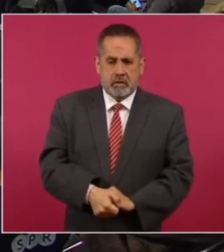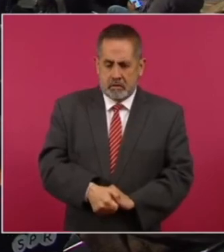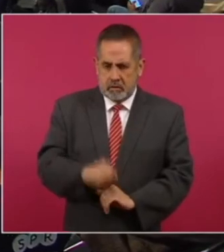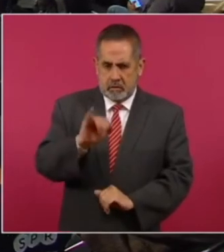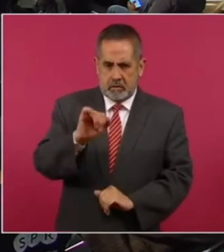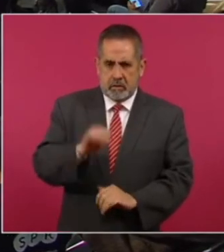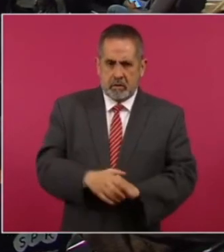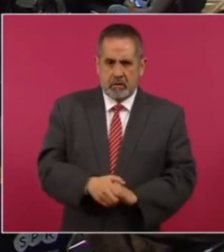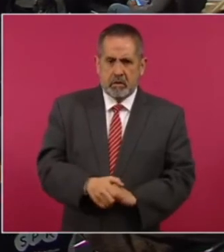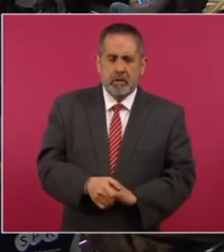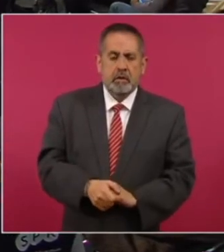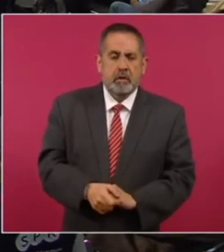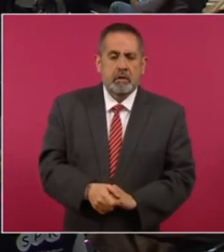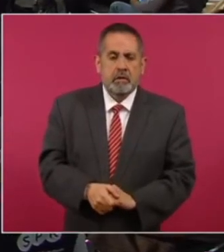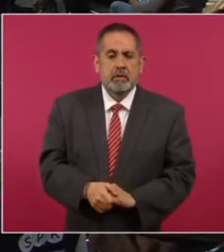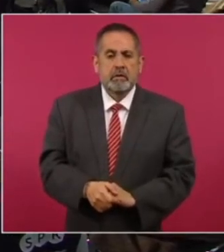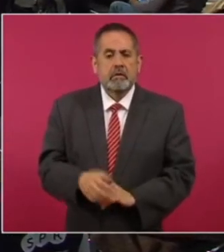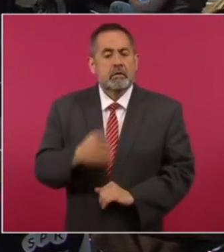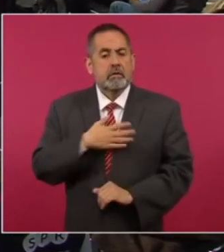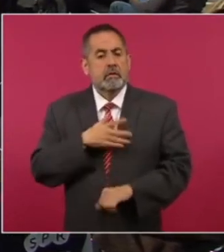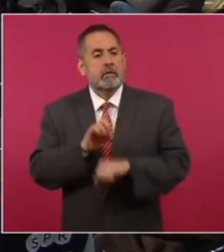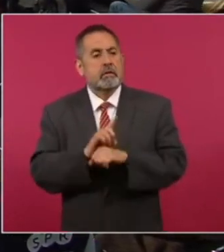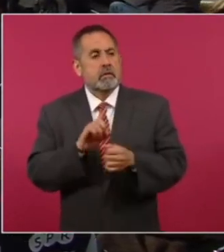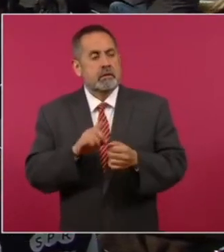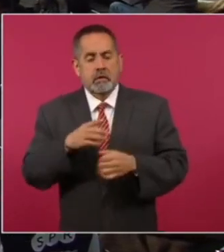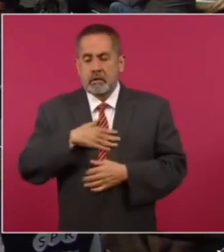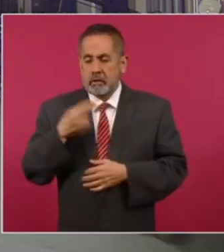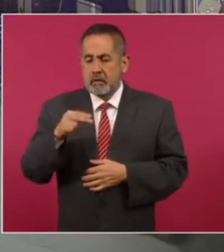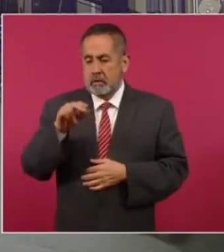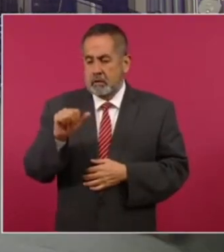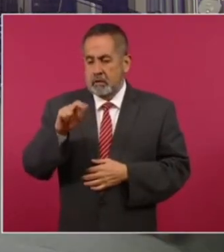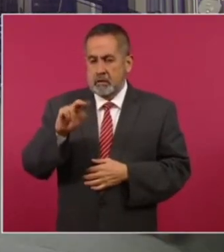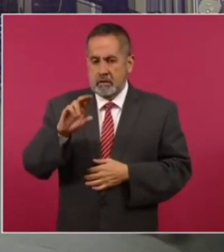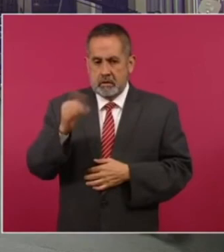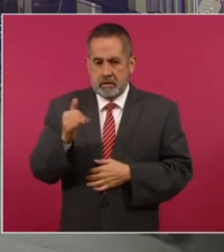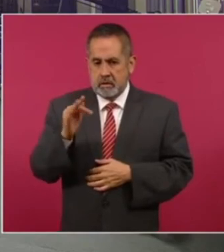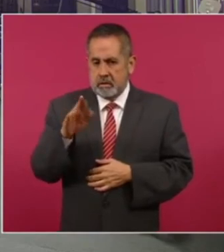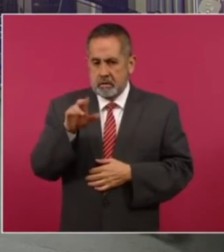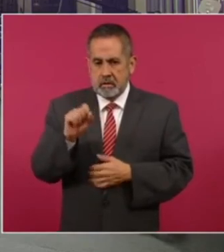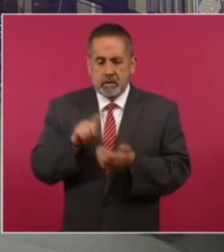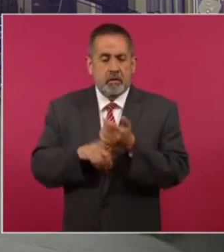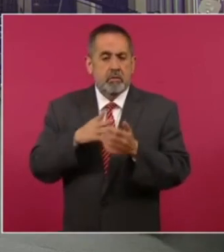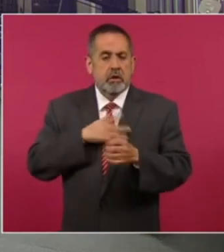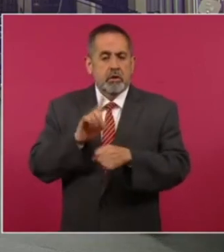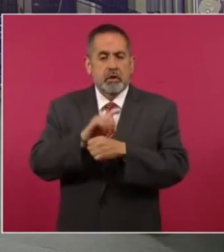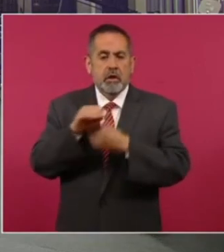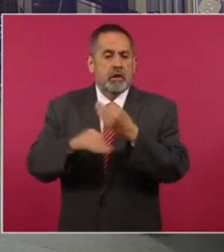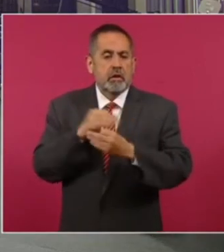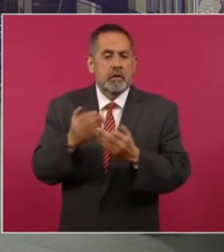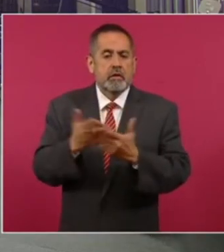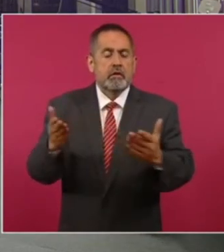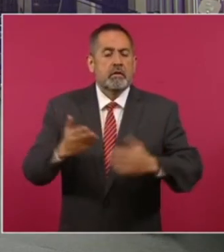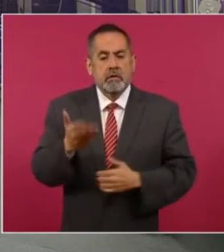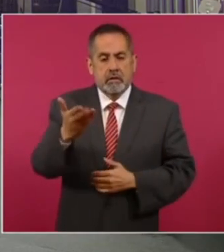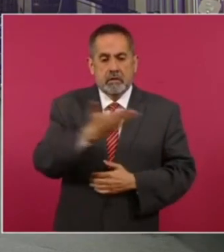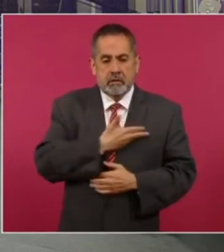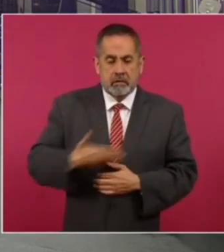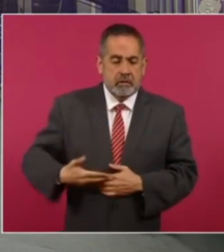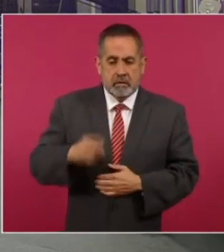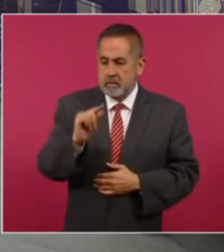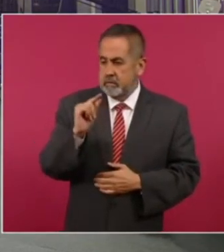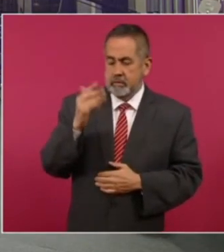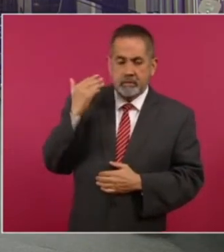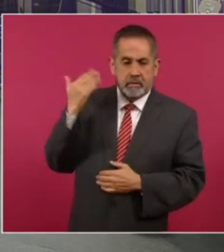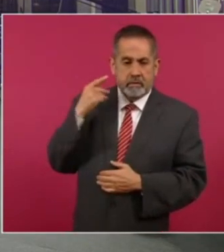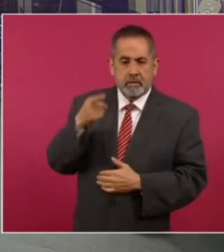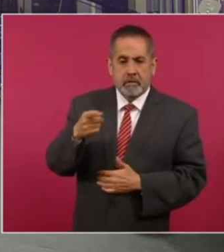buenos días presidente Nancy Flores de la revista Contralínea buenos días a todos y a todas presidente, usted hace un